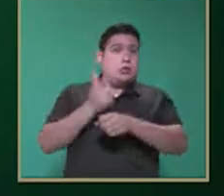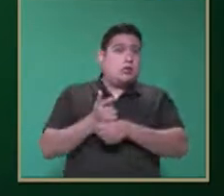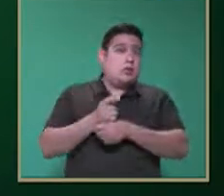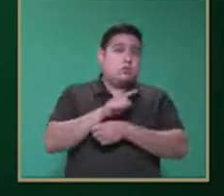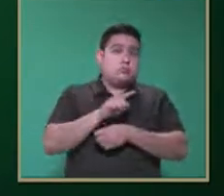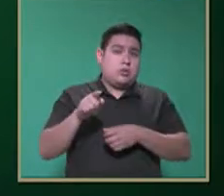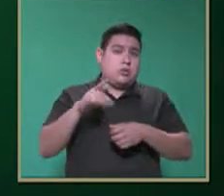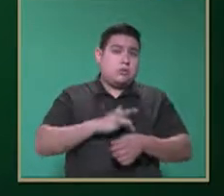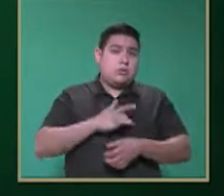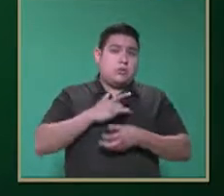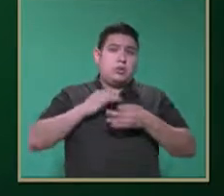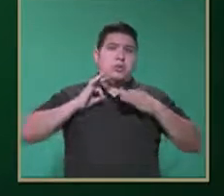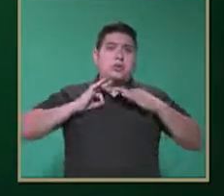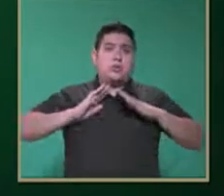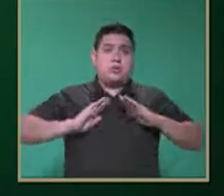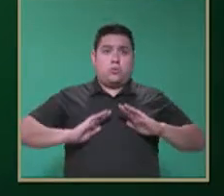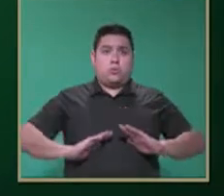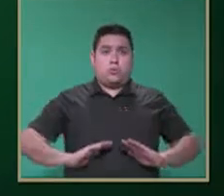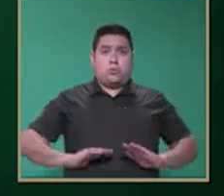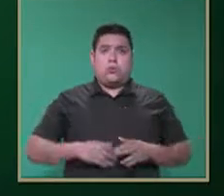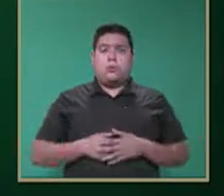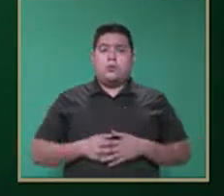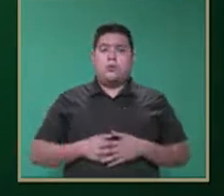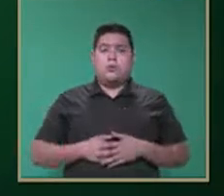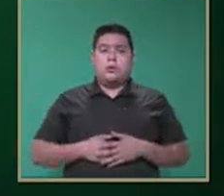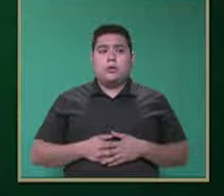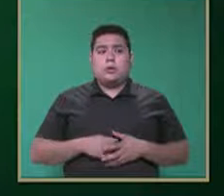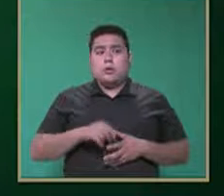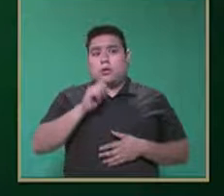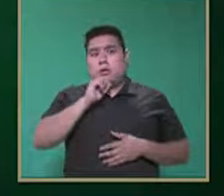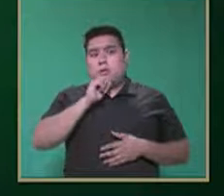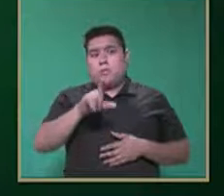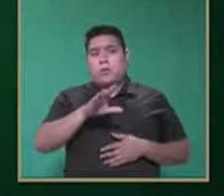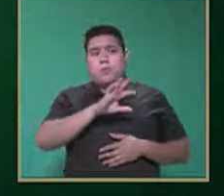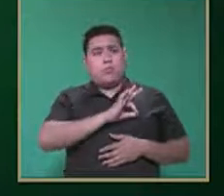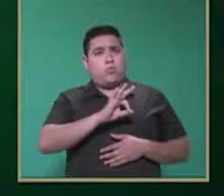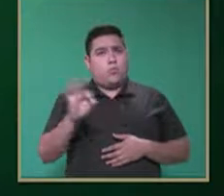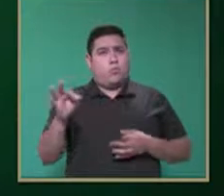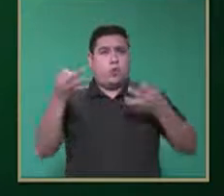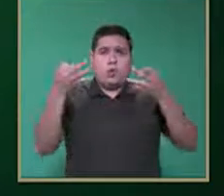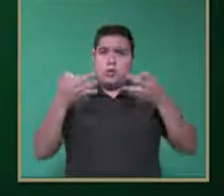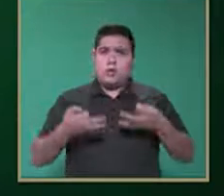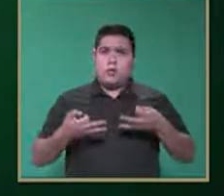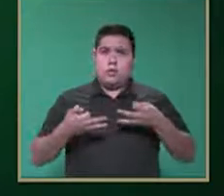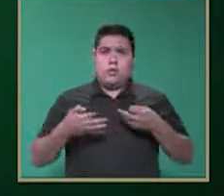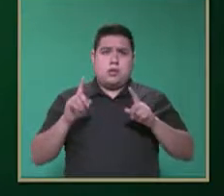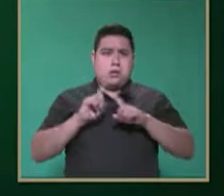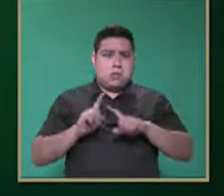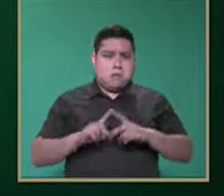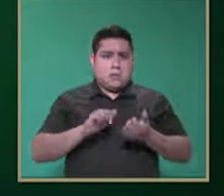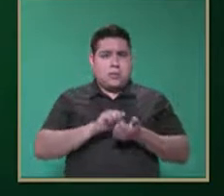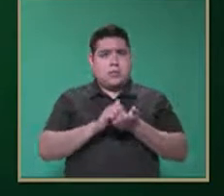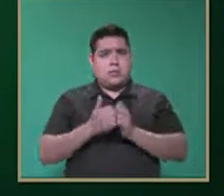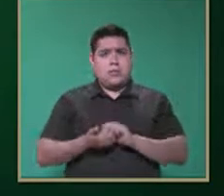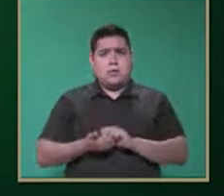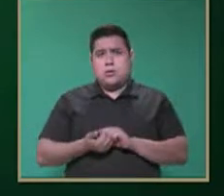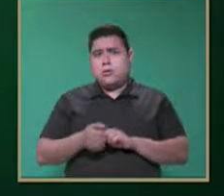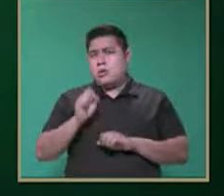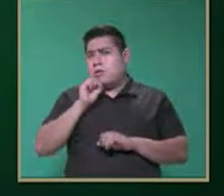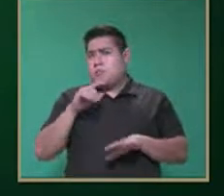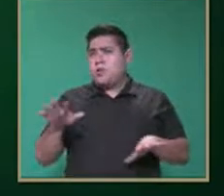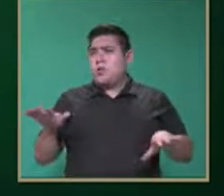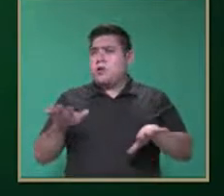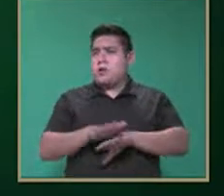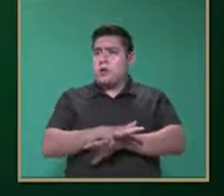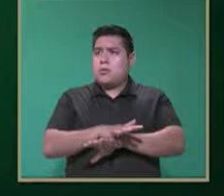tranquilos, van a estar más serenos y van a poder establecer esos ajustes y esos cambios